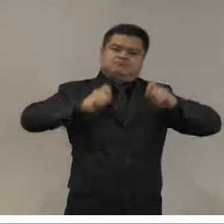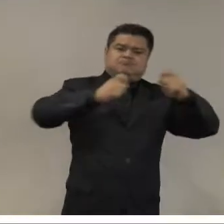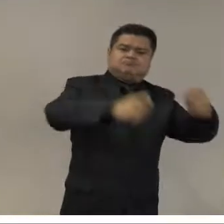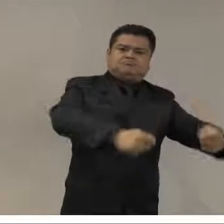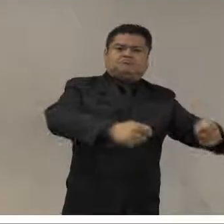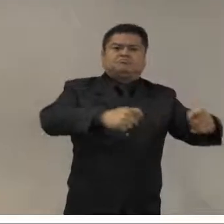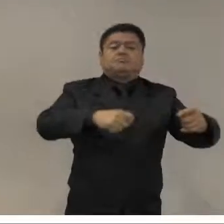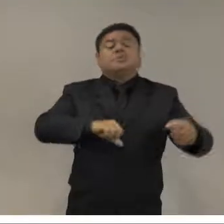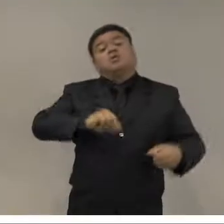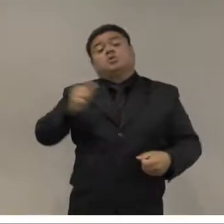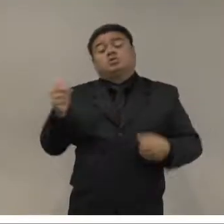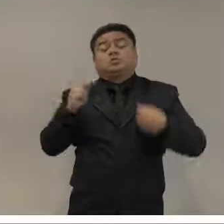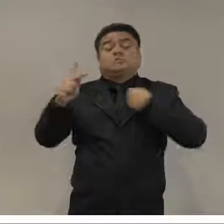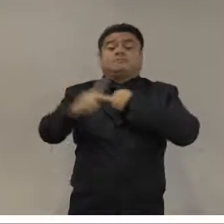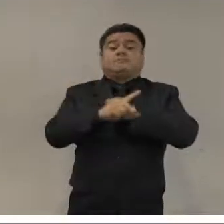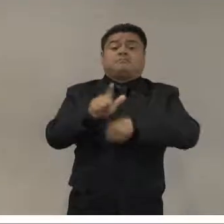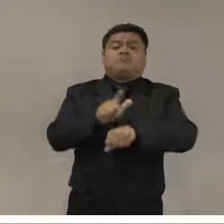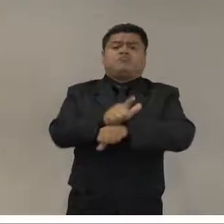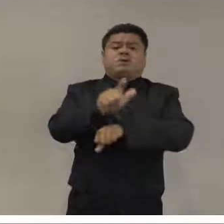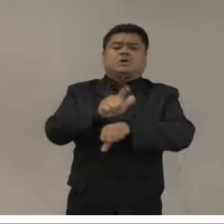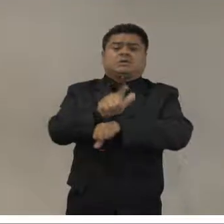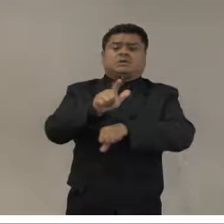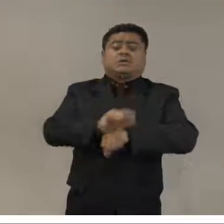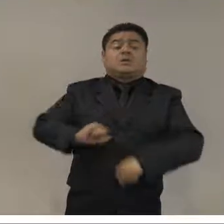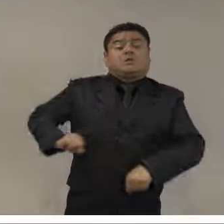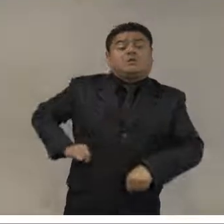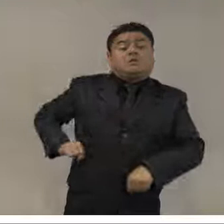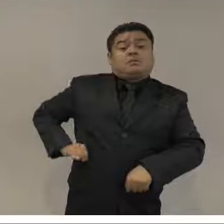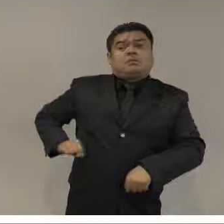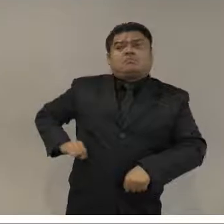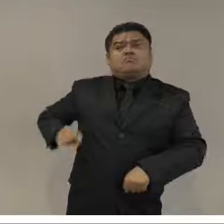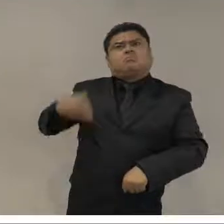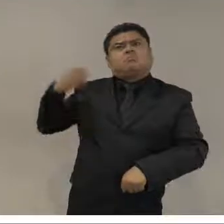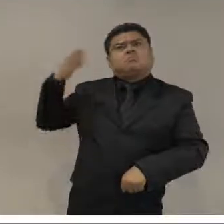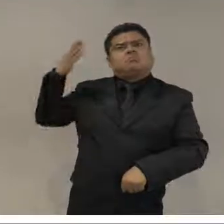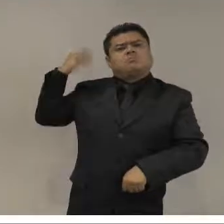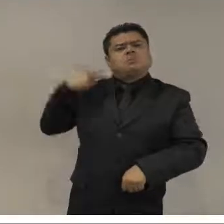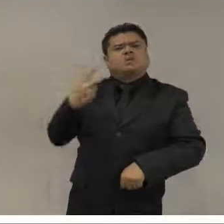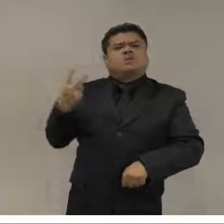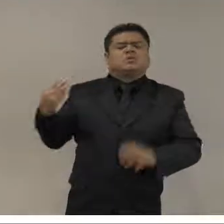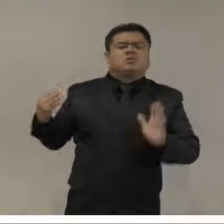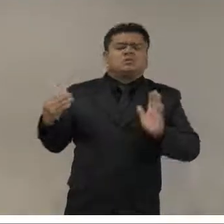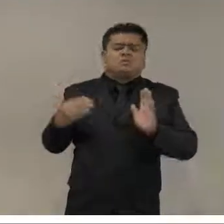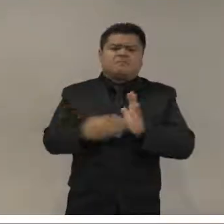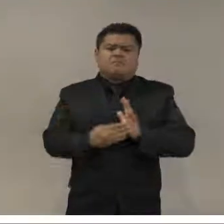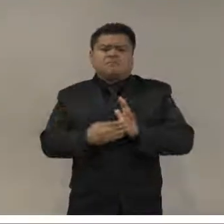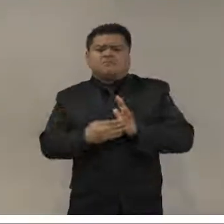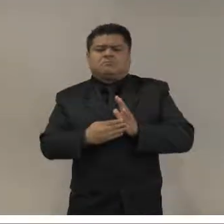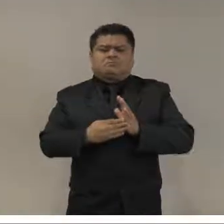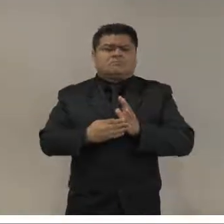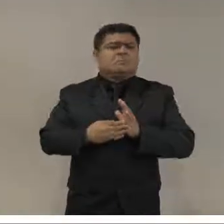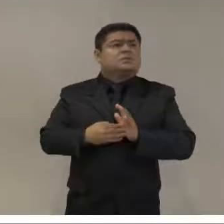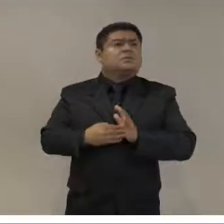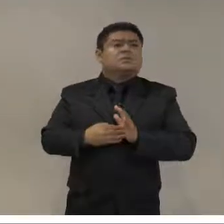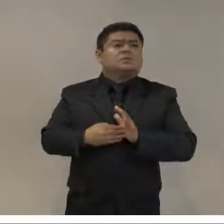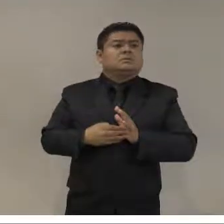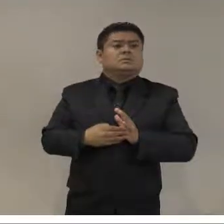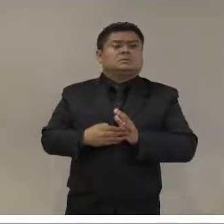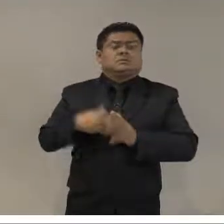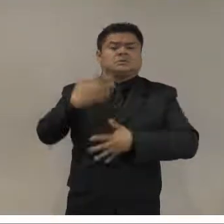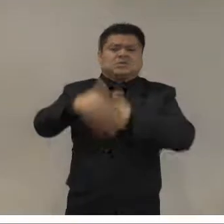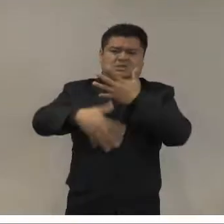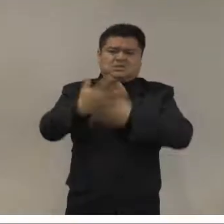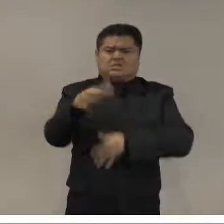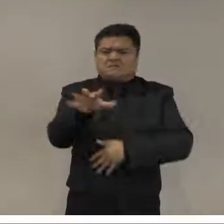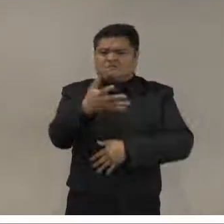En Guatemala es algo interesante. A mediados de esta década, hubo un proceso, un compromiso de hecho, de empezar a